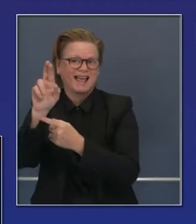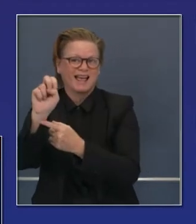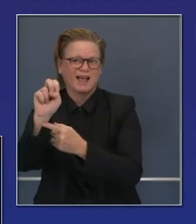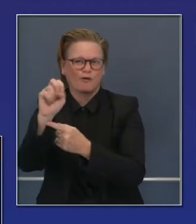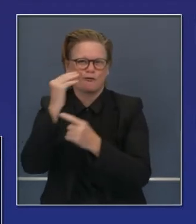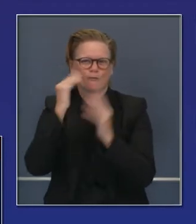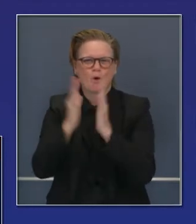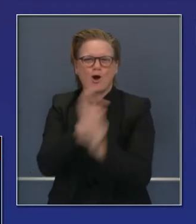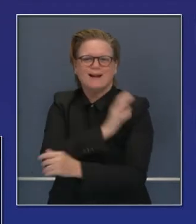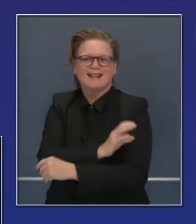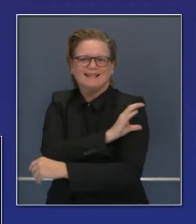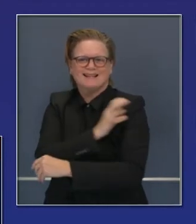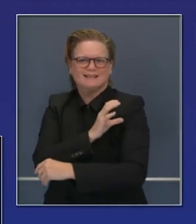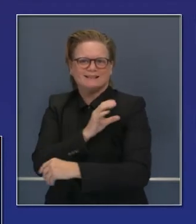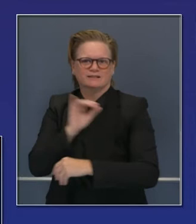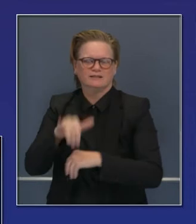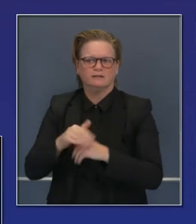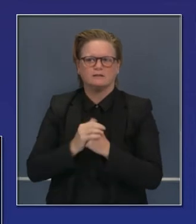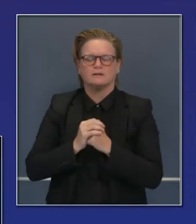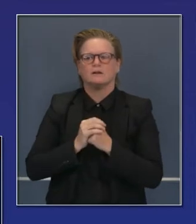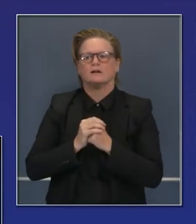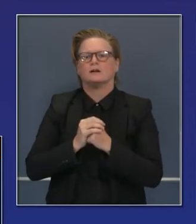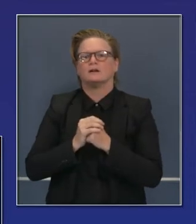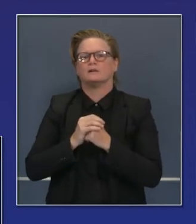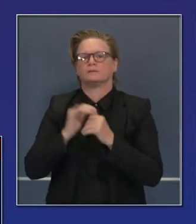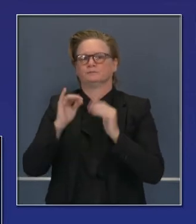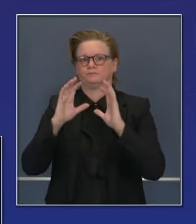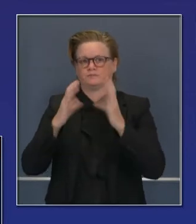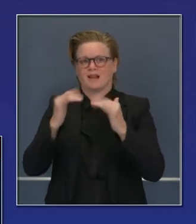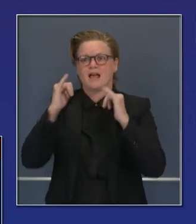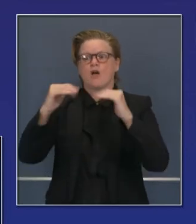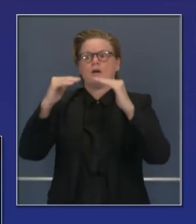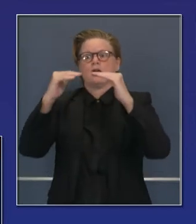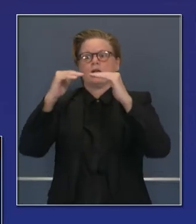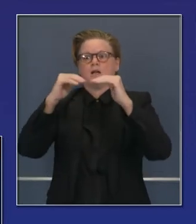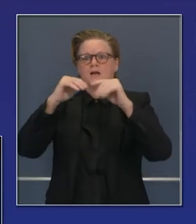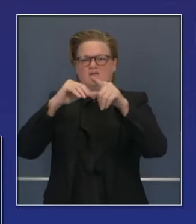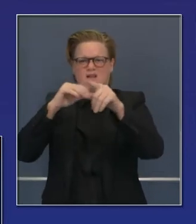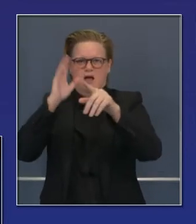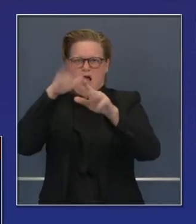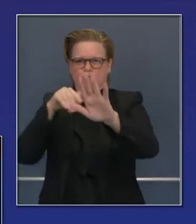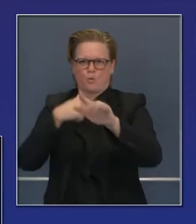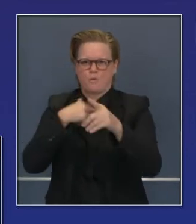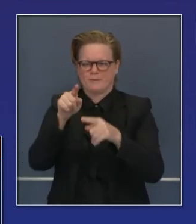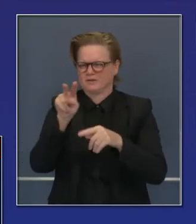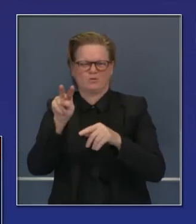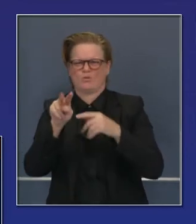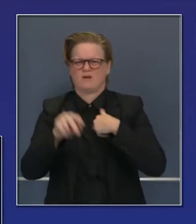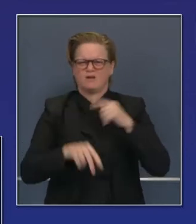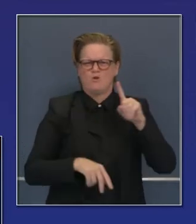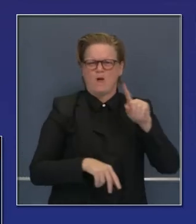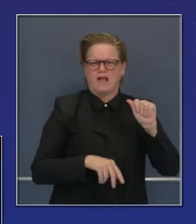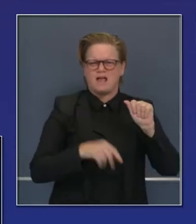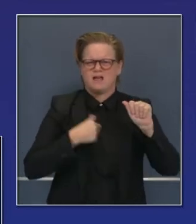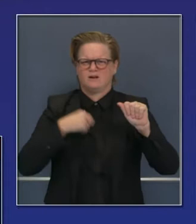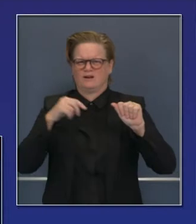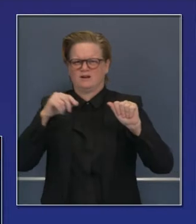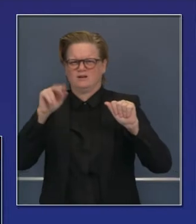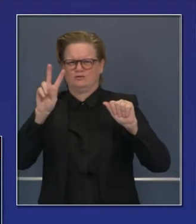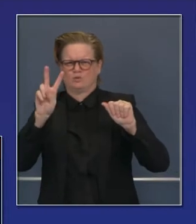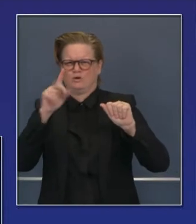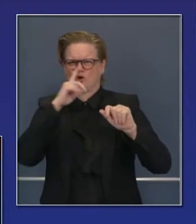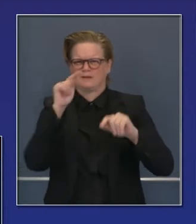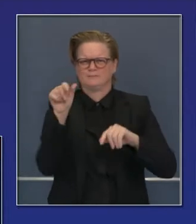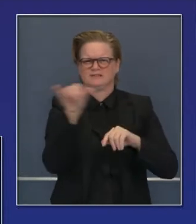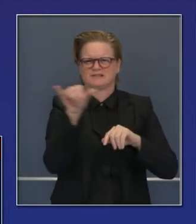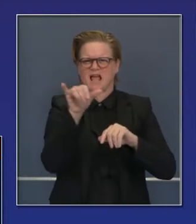de los tres niveles del plan 1A, ya sé que puede ser confuso, pero todo esto lo pueden ver en línea en